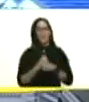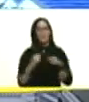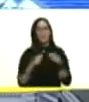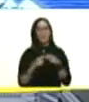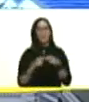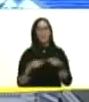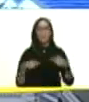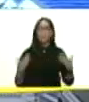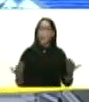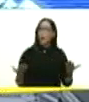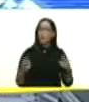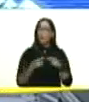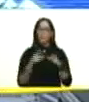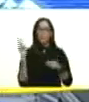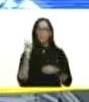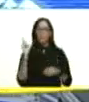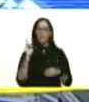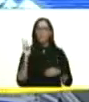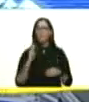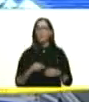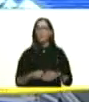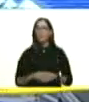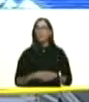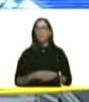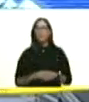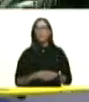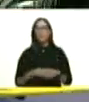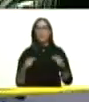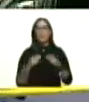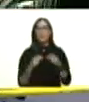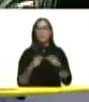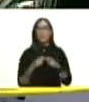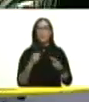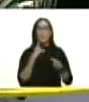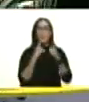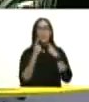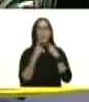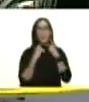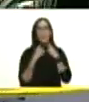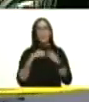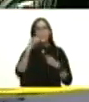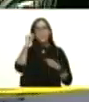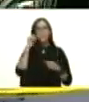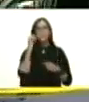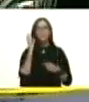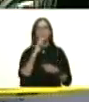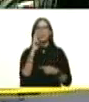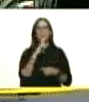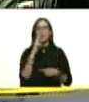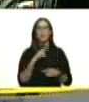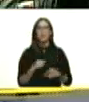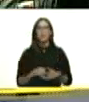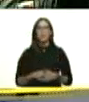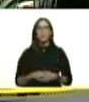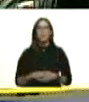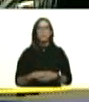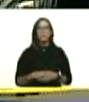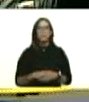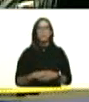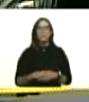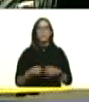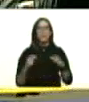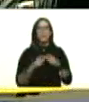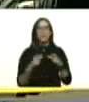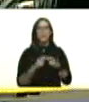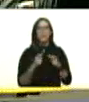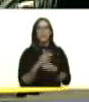este el equipo de venezuela el equipo de la tricolor la amarillo azul y rojo el equipo